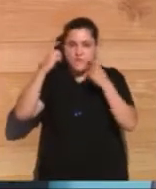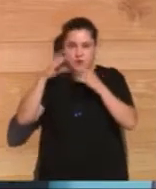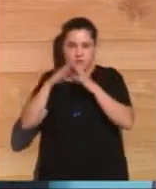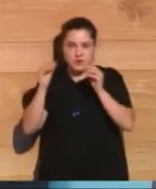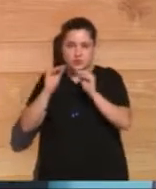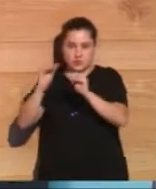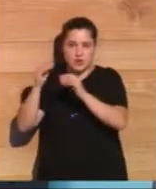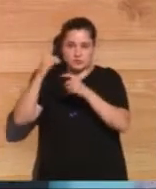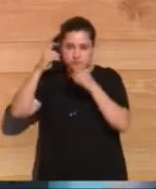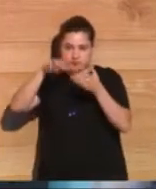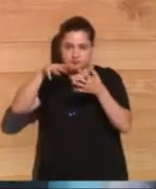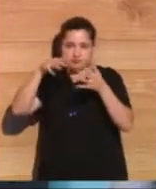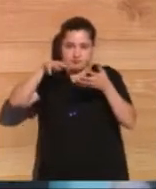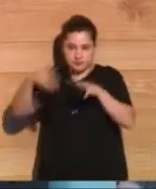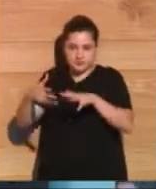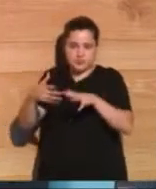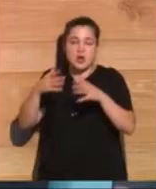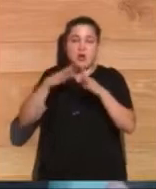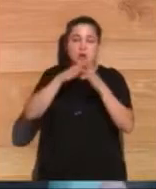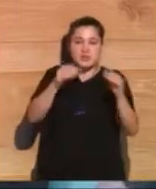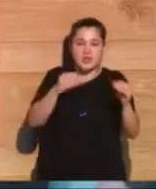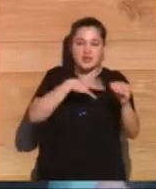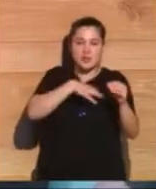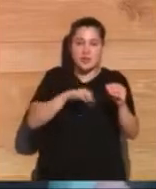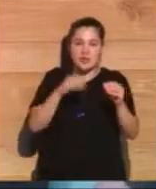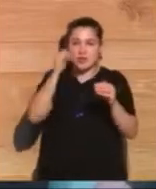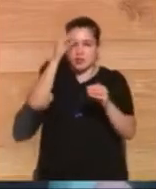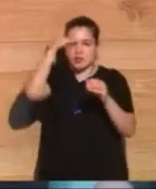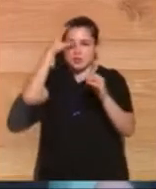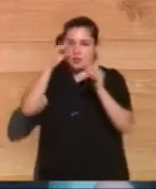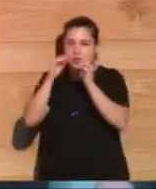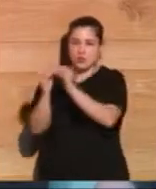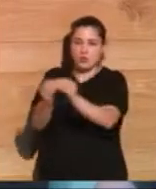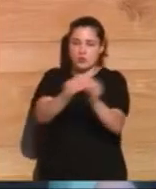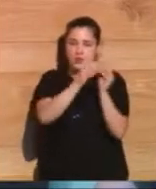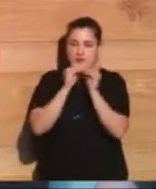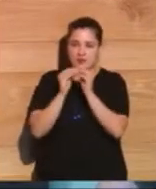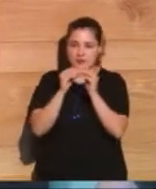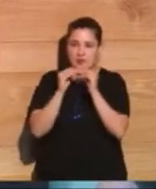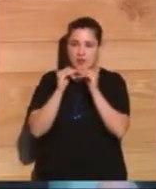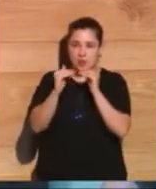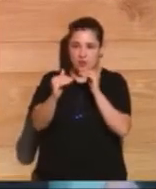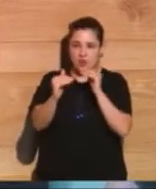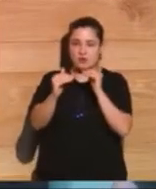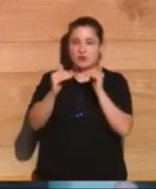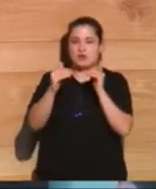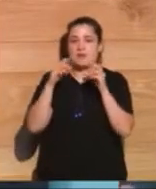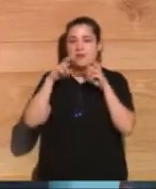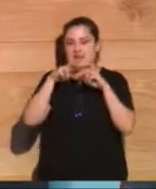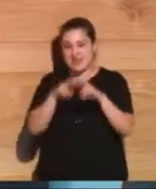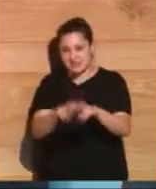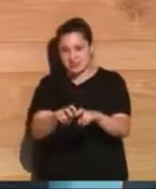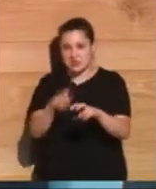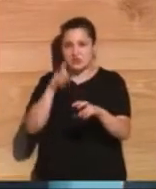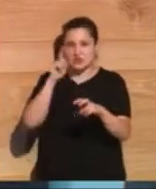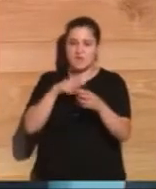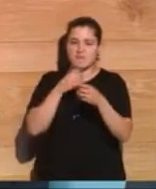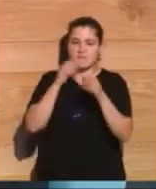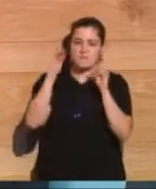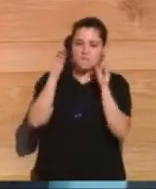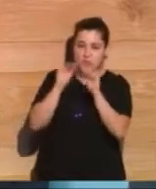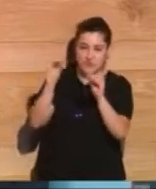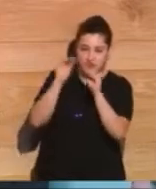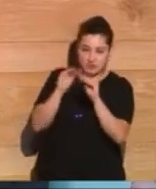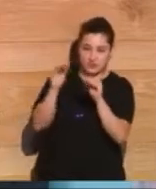en su universidad, ¿cómo hacemos posible para que las universidades alineen el conocimiento, la investigación y la formación de